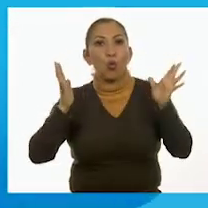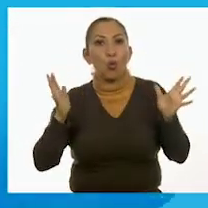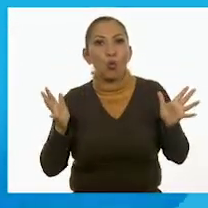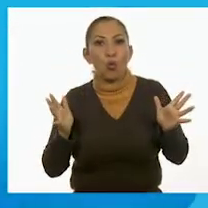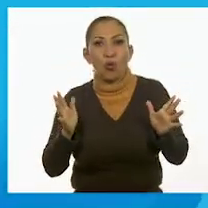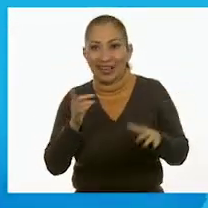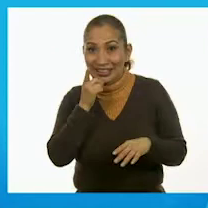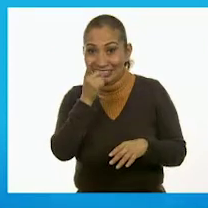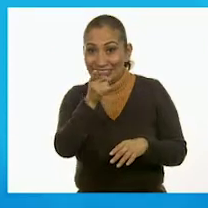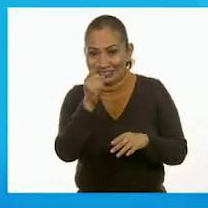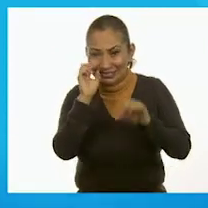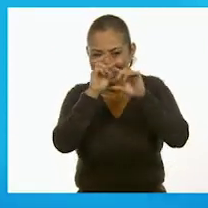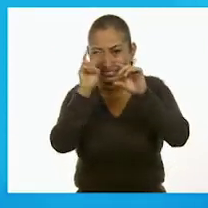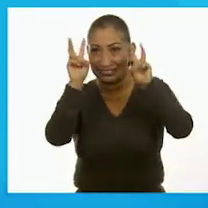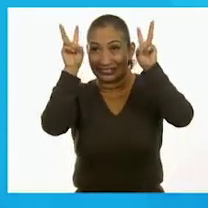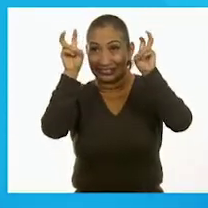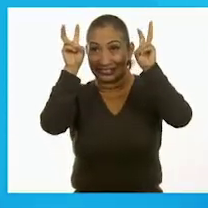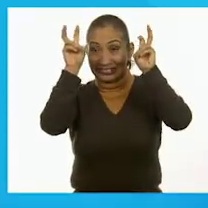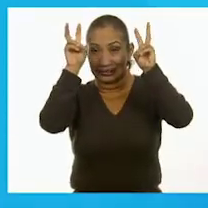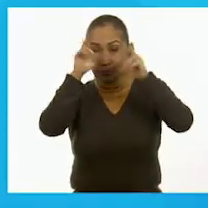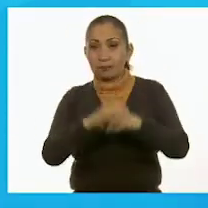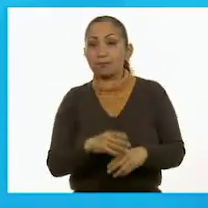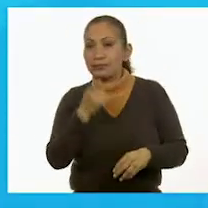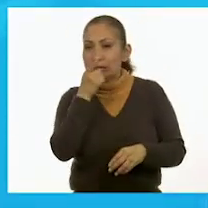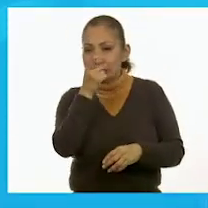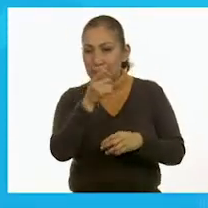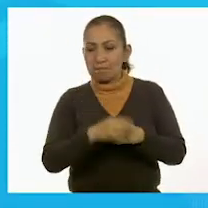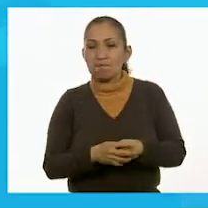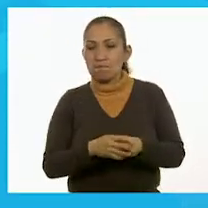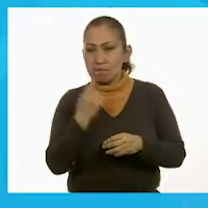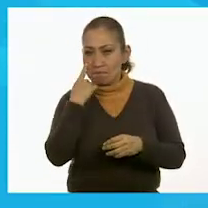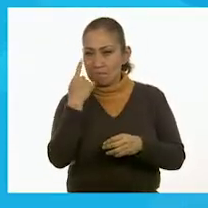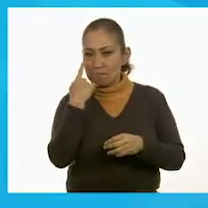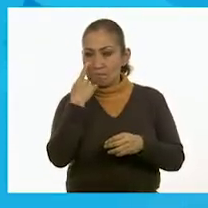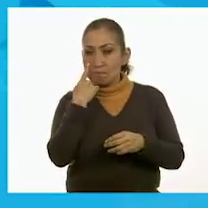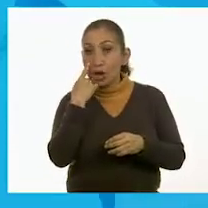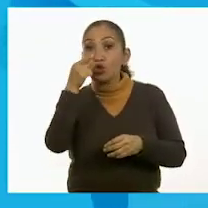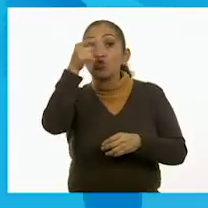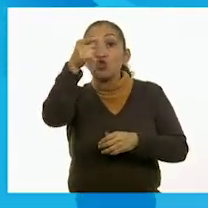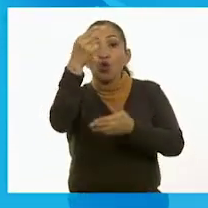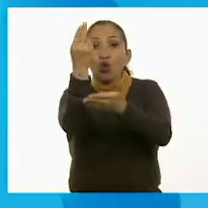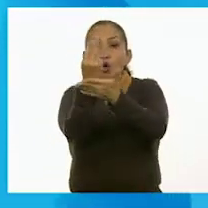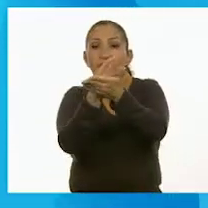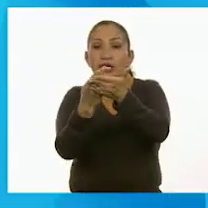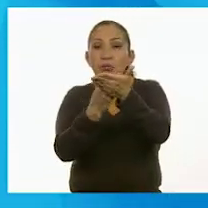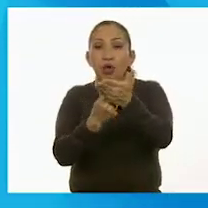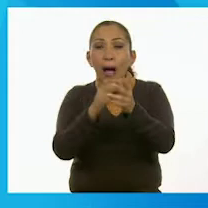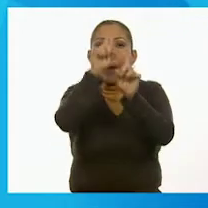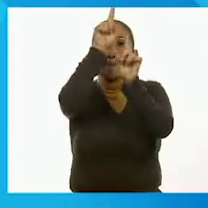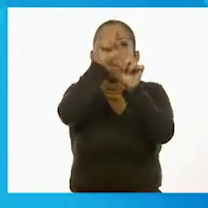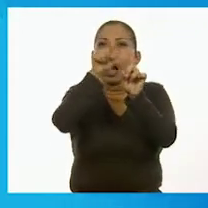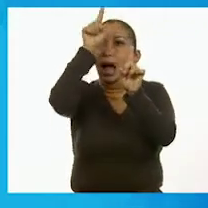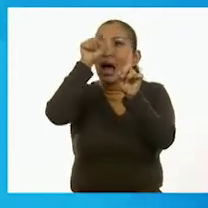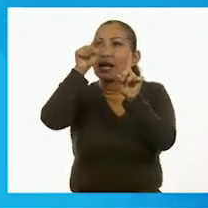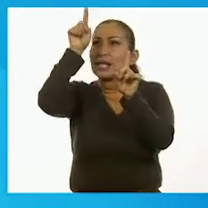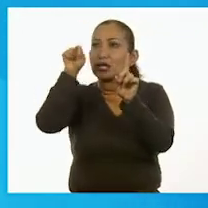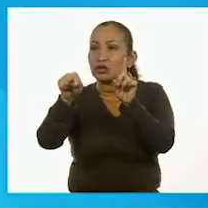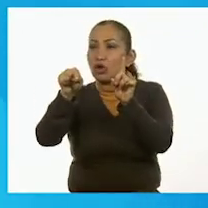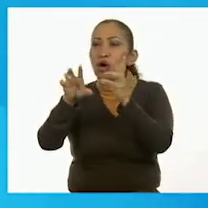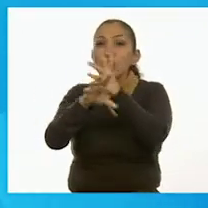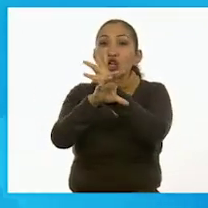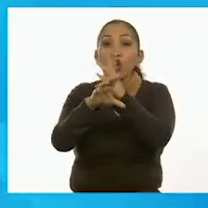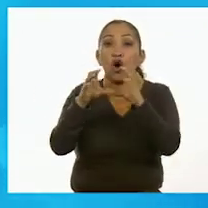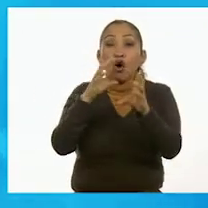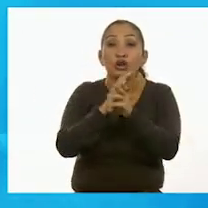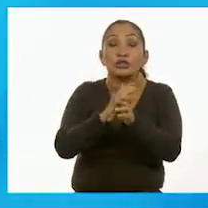sorpresas. Más sorpresas. Y dice, dibuja tantos palitos como cosas hay